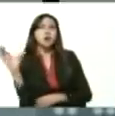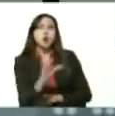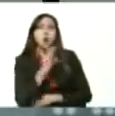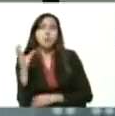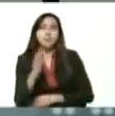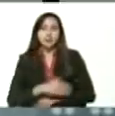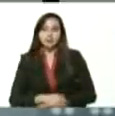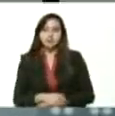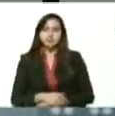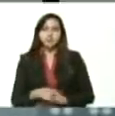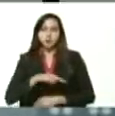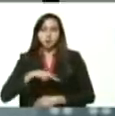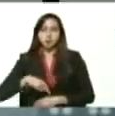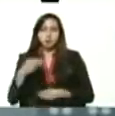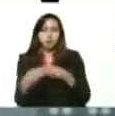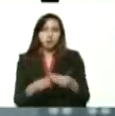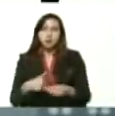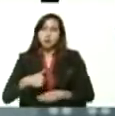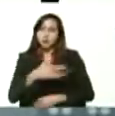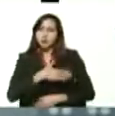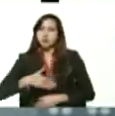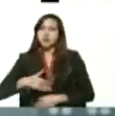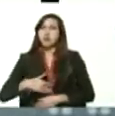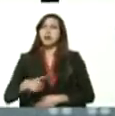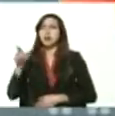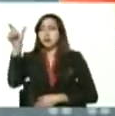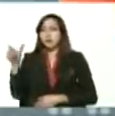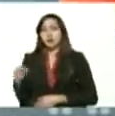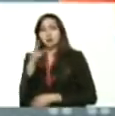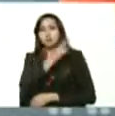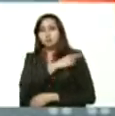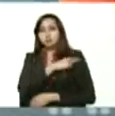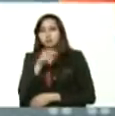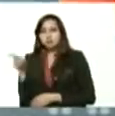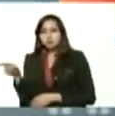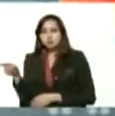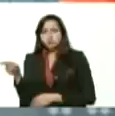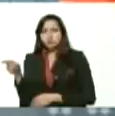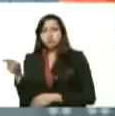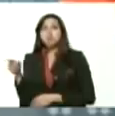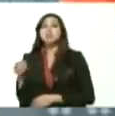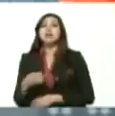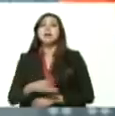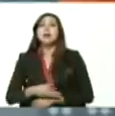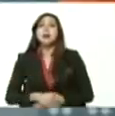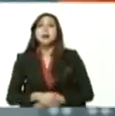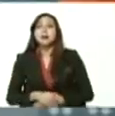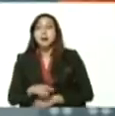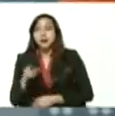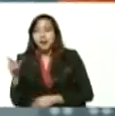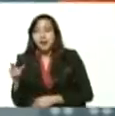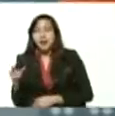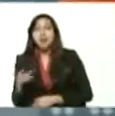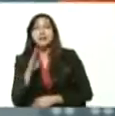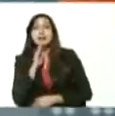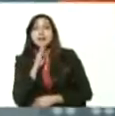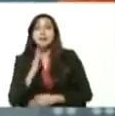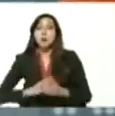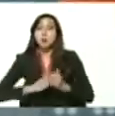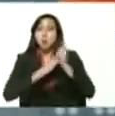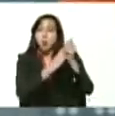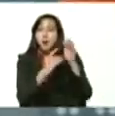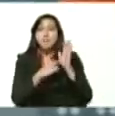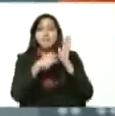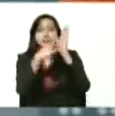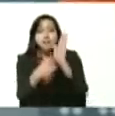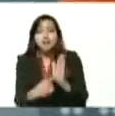que estamos creando. Yo quisiera que el Teniente Coronel Antonio Morales, Superintendente de Banca presente